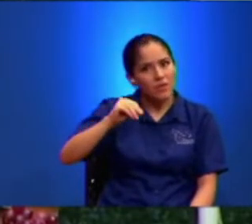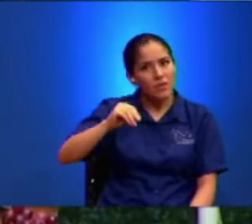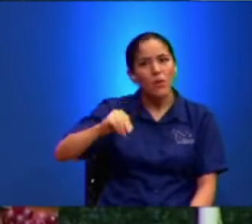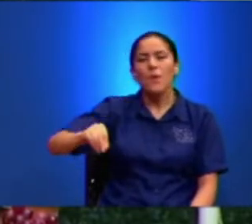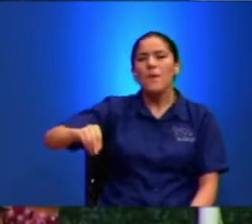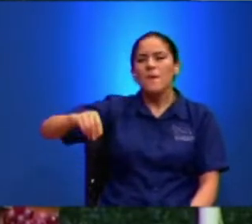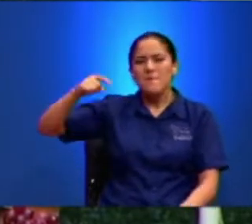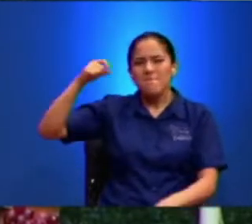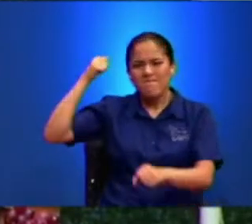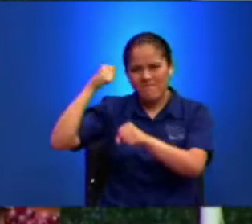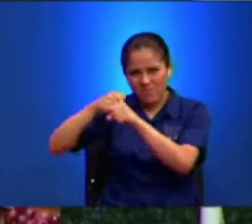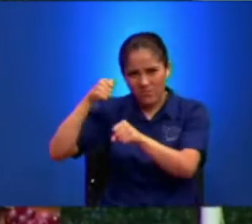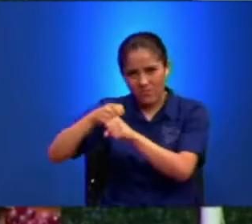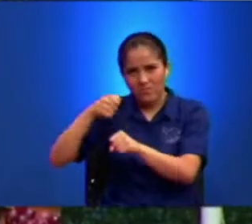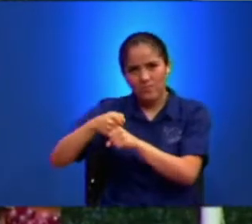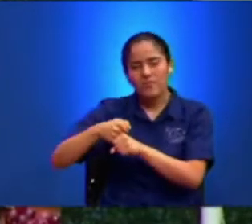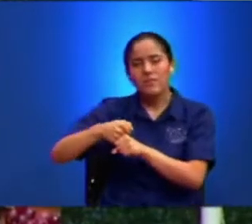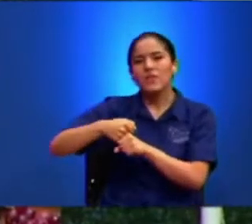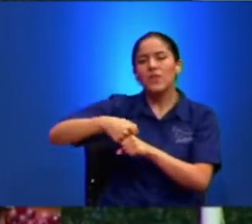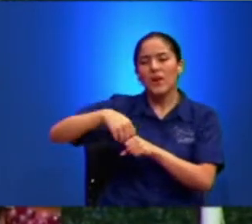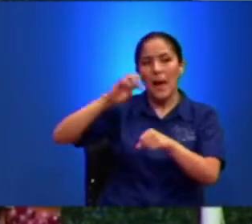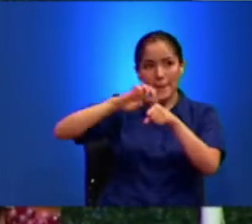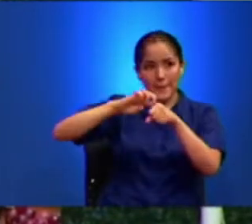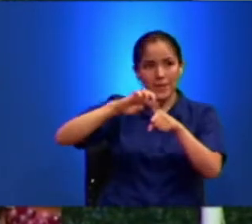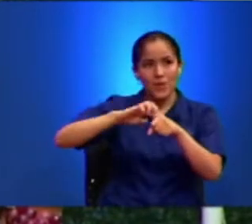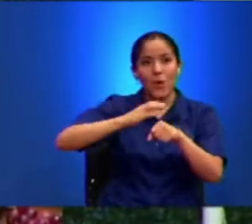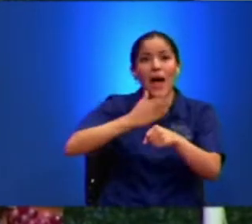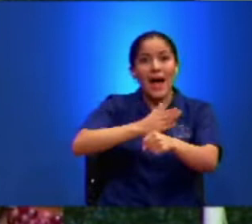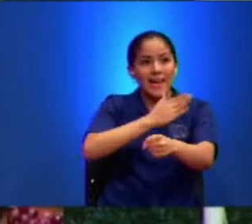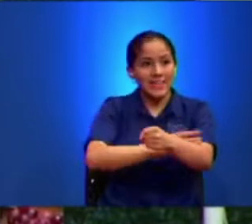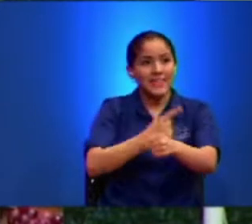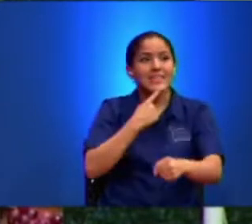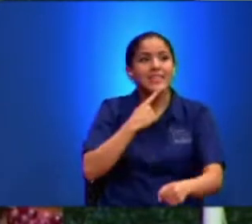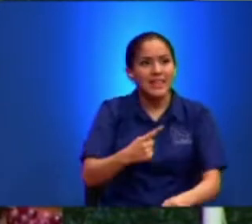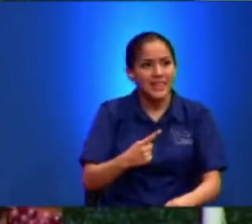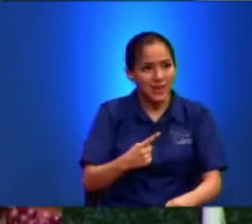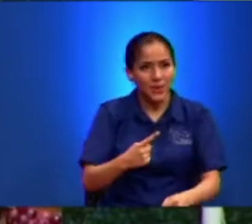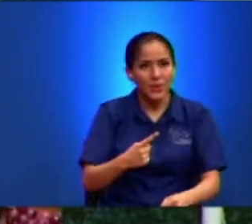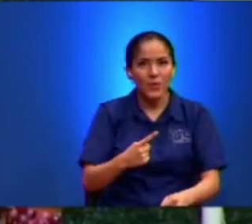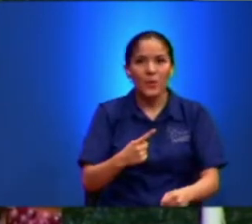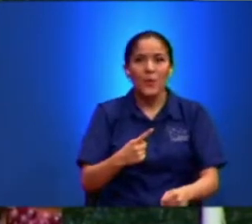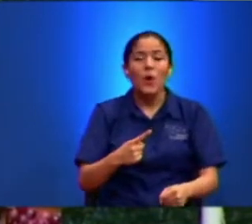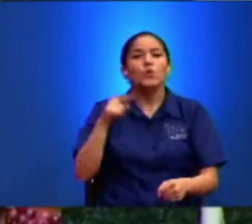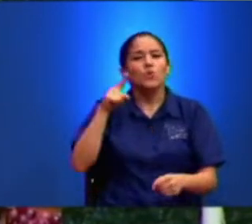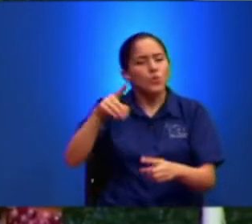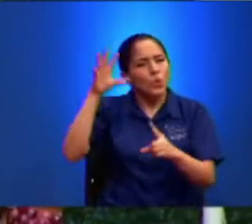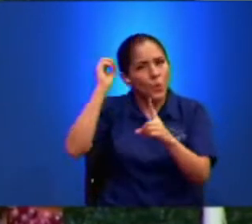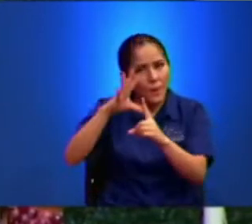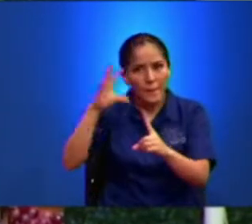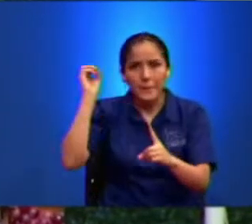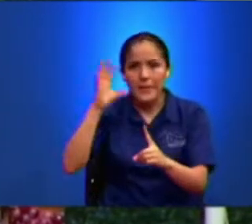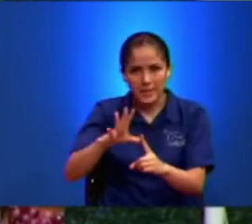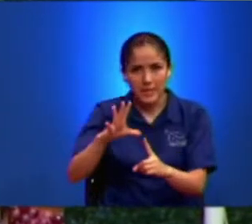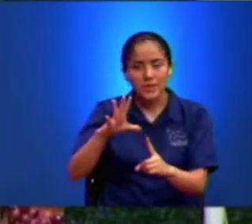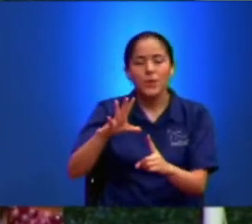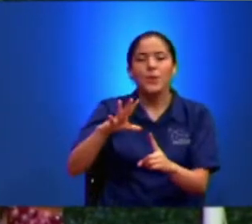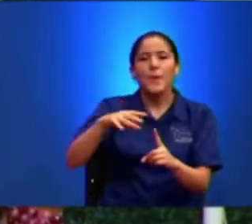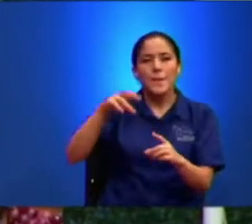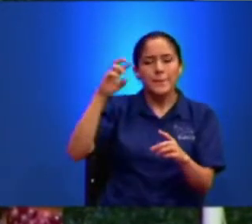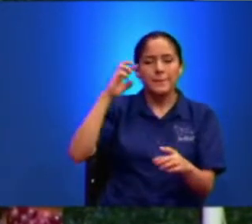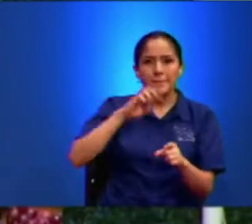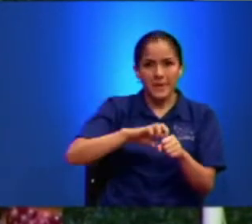Hermano Hace un ratito Le había dicho Bienaventurado Eres Pedro Porque esto No te lo arregló Ni carne Ni sangre Ahorita le está Diciendo